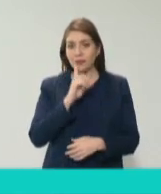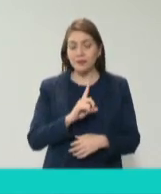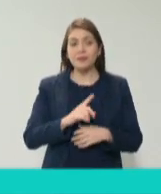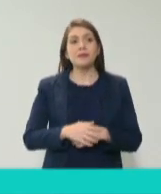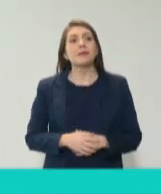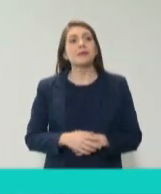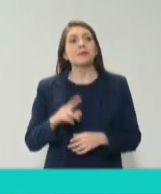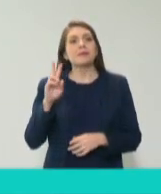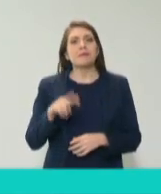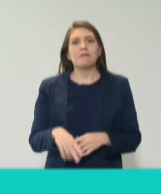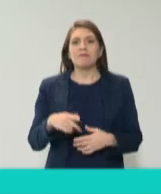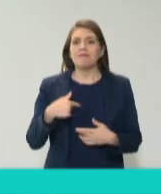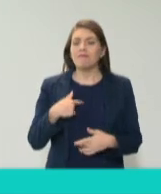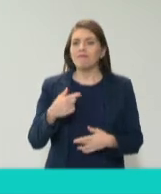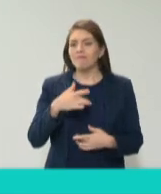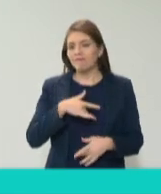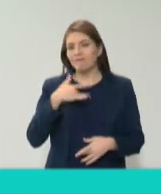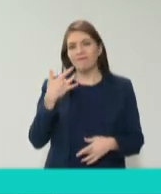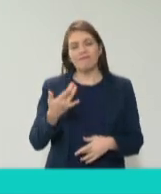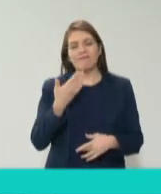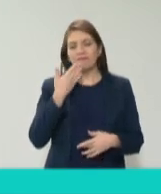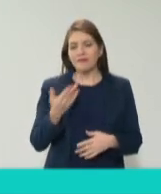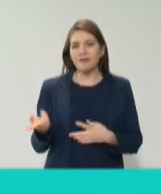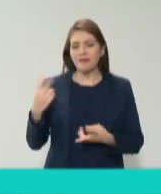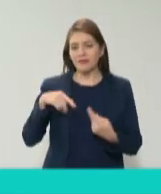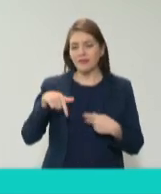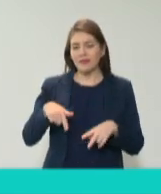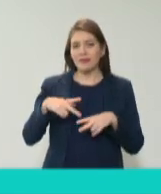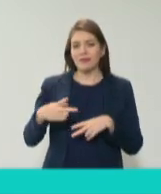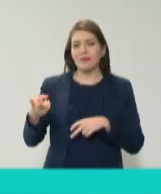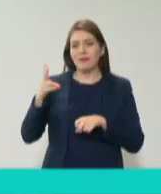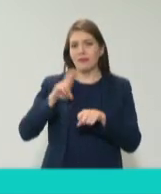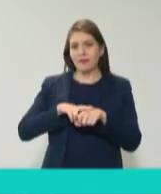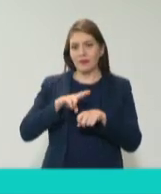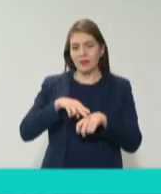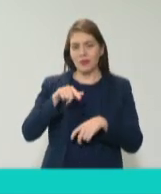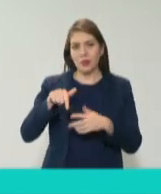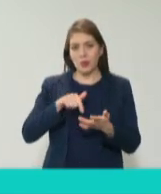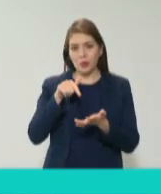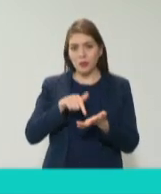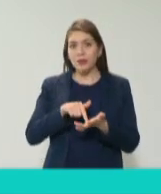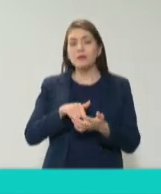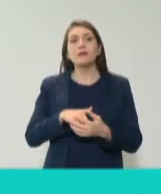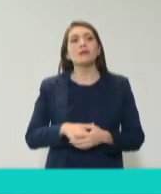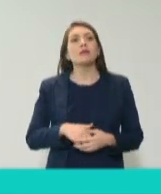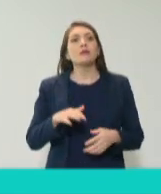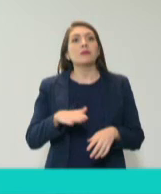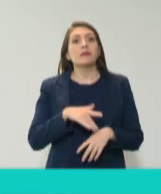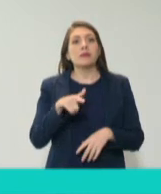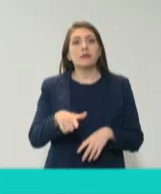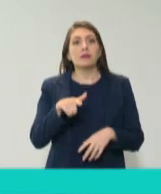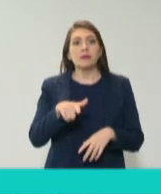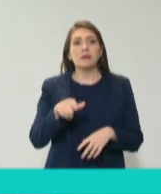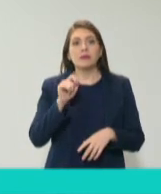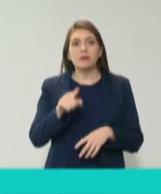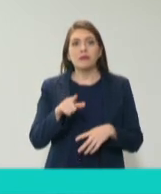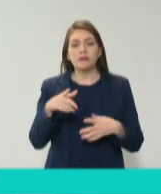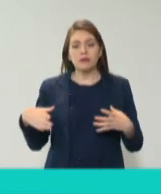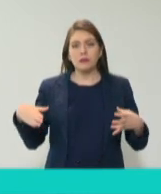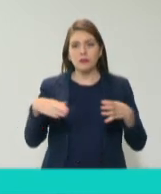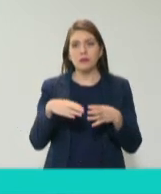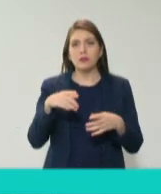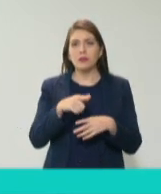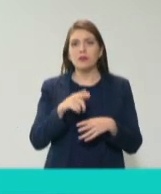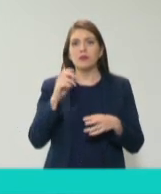sentada aquí en un panel que primero y se tiene que decir porque no sucede siempre un panel compuesto